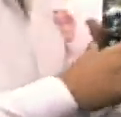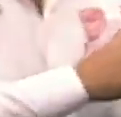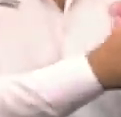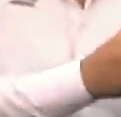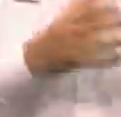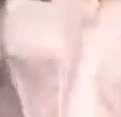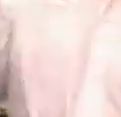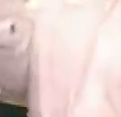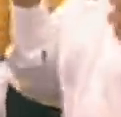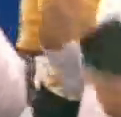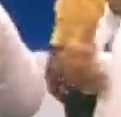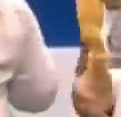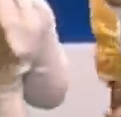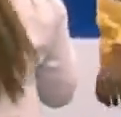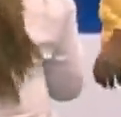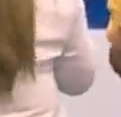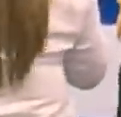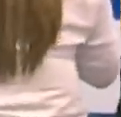estrellado